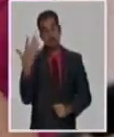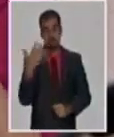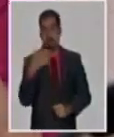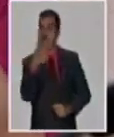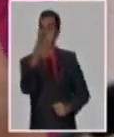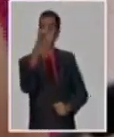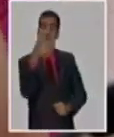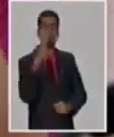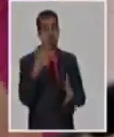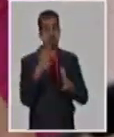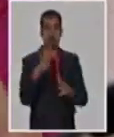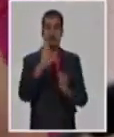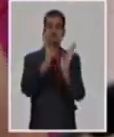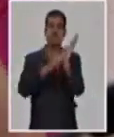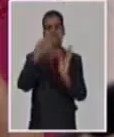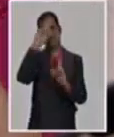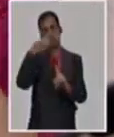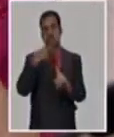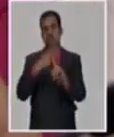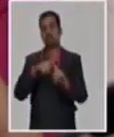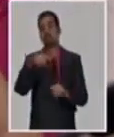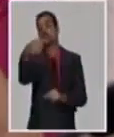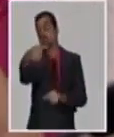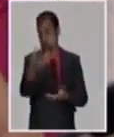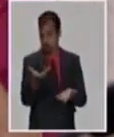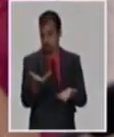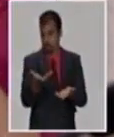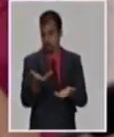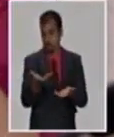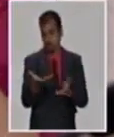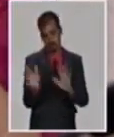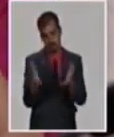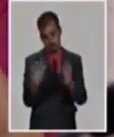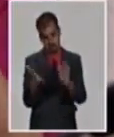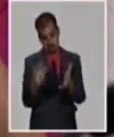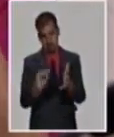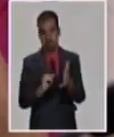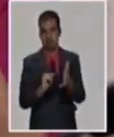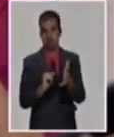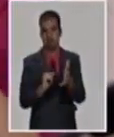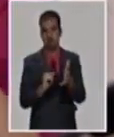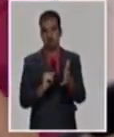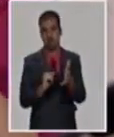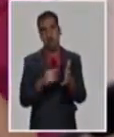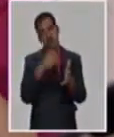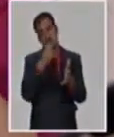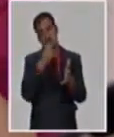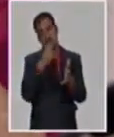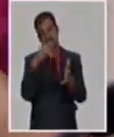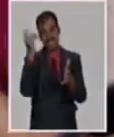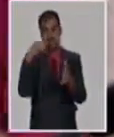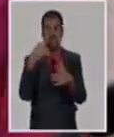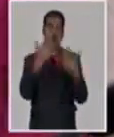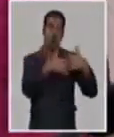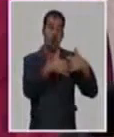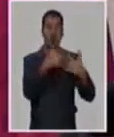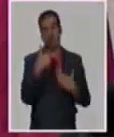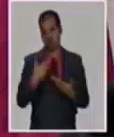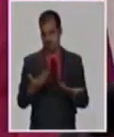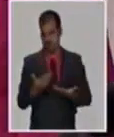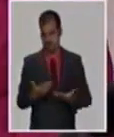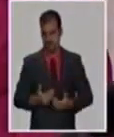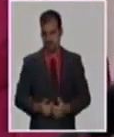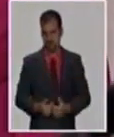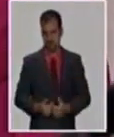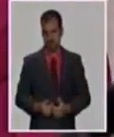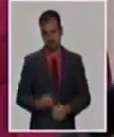septiembre, rondando por allí, en dependencia, porque además ya sabemos de las capacidades. De manera,